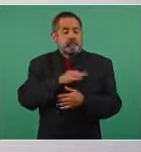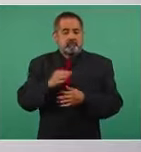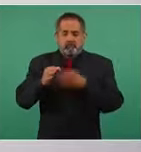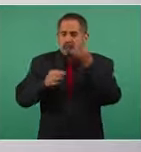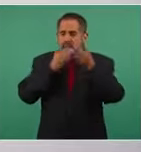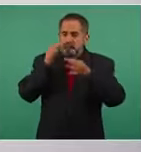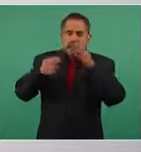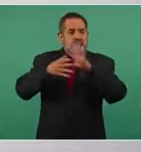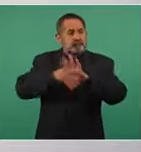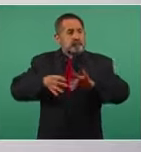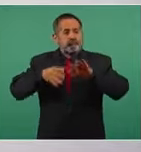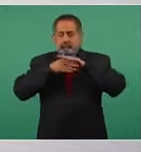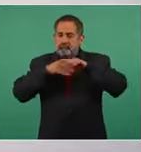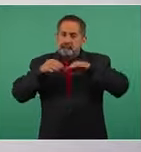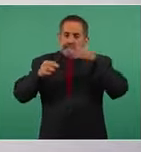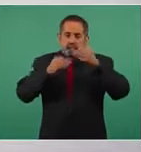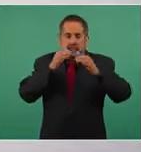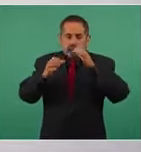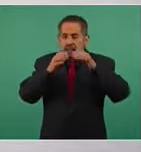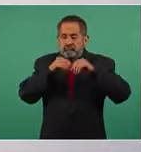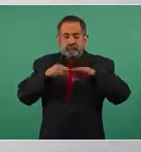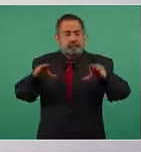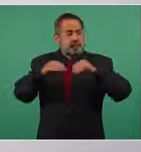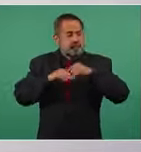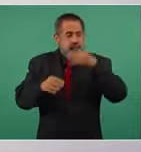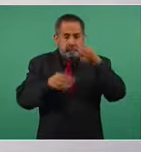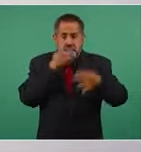comunicarnos y la gente